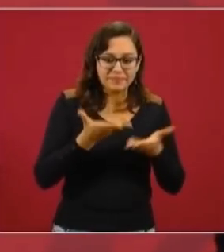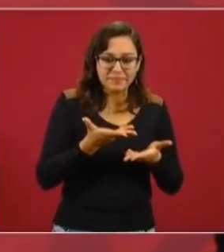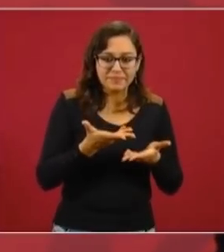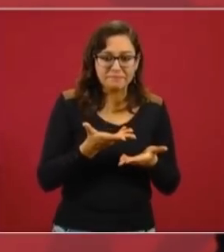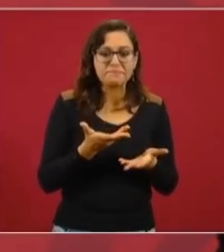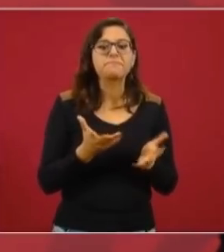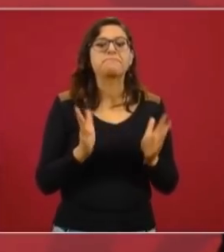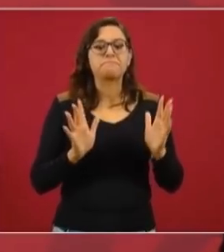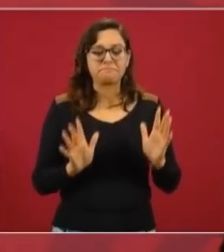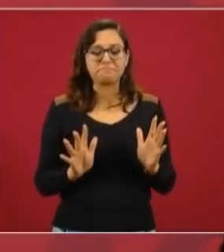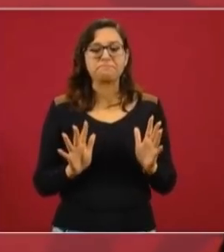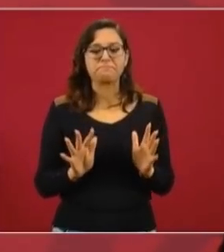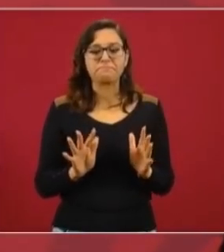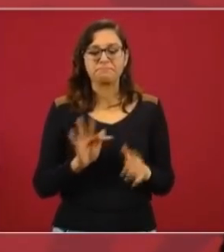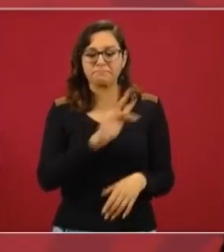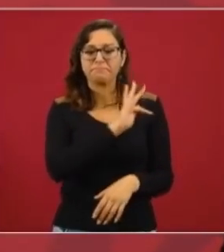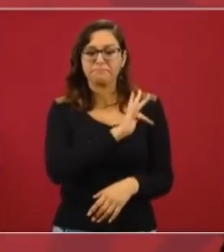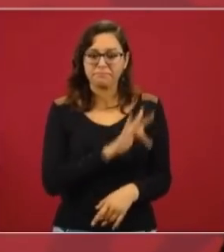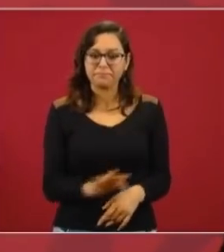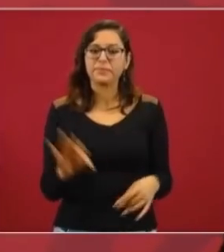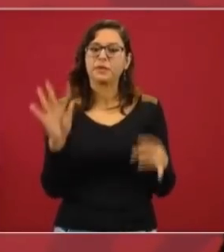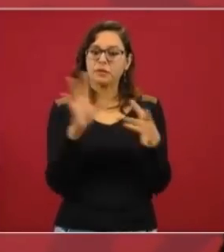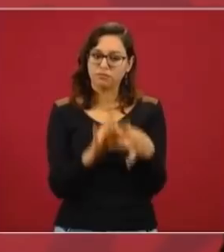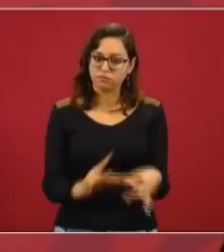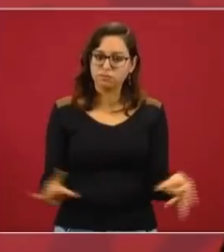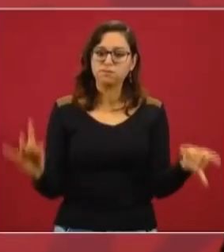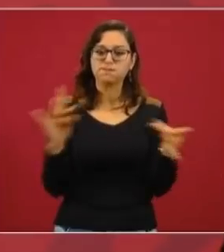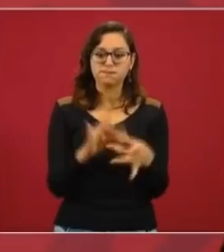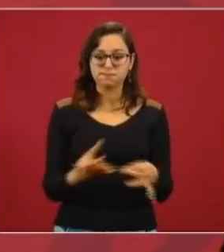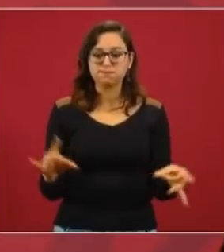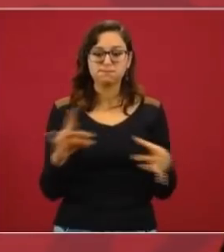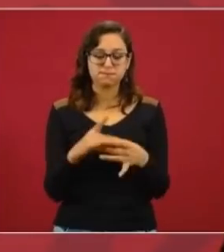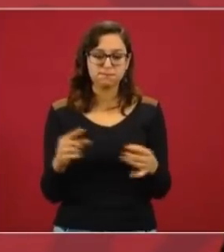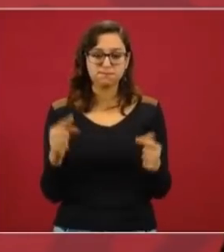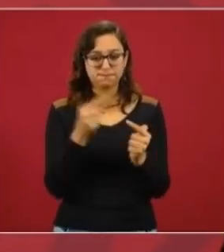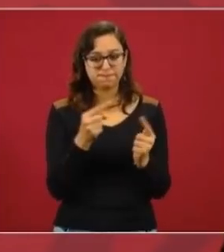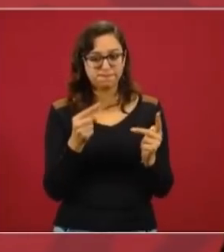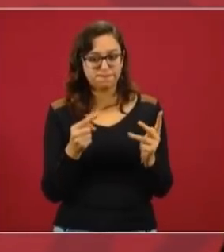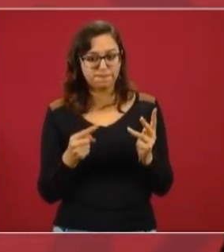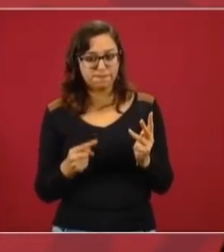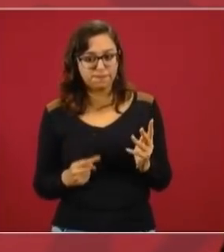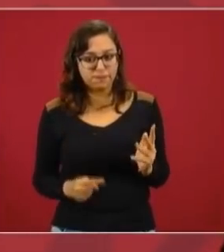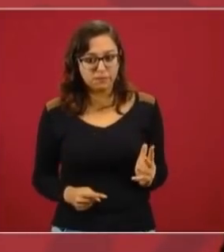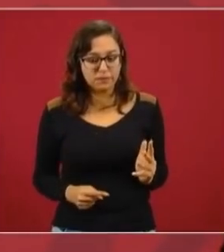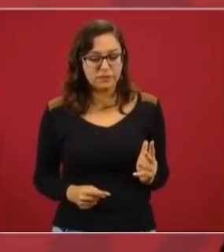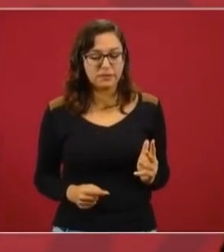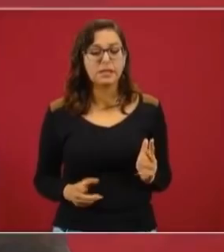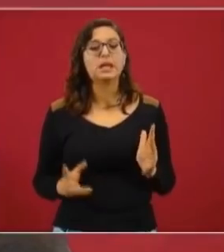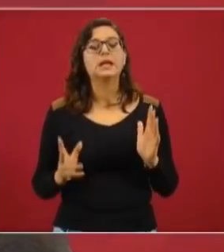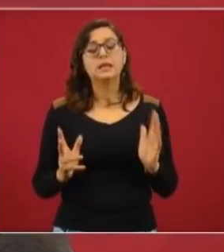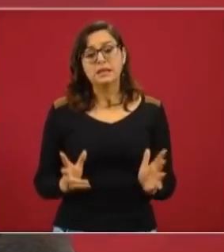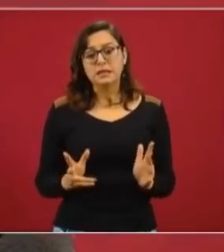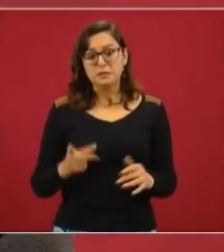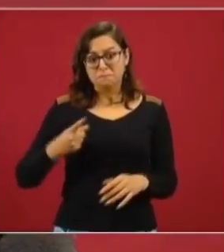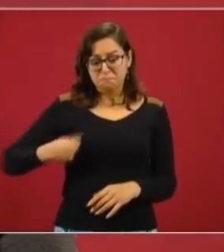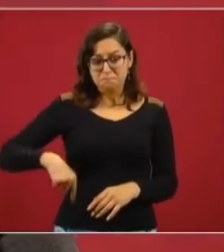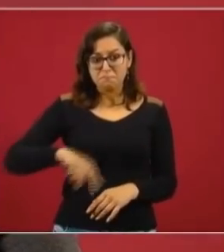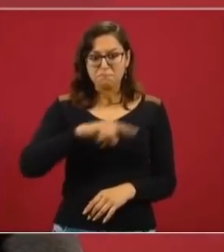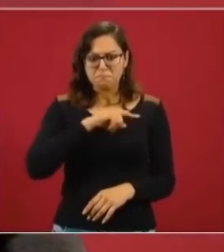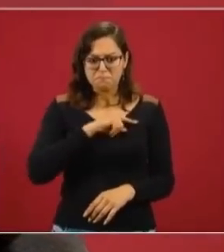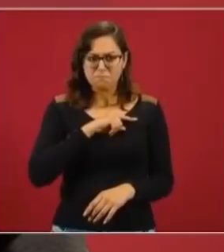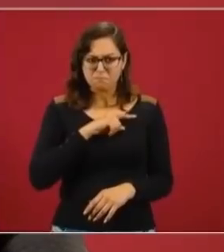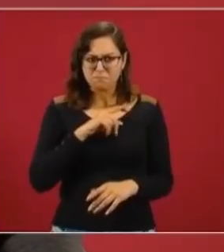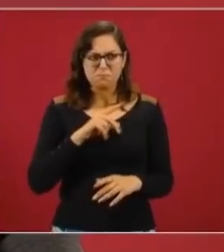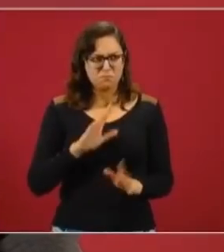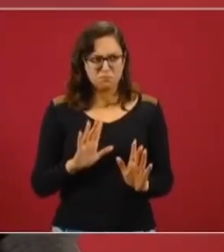dar razones, explicar lo que está sucediendo y no descartamos el que